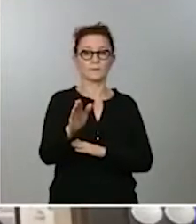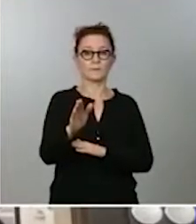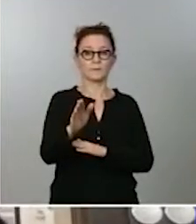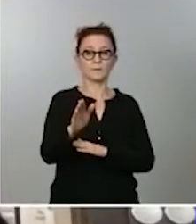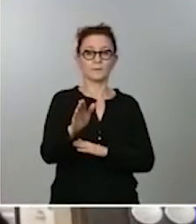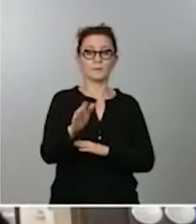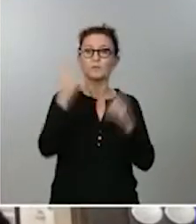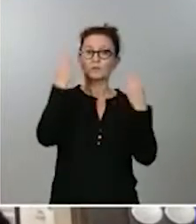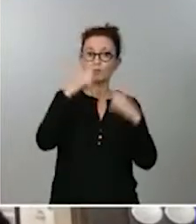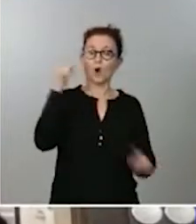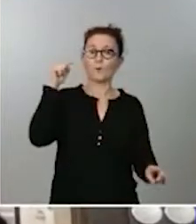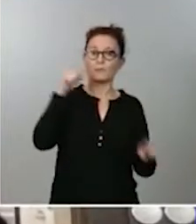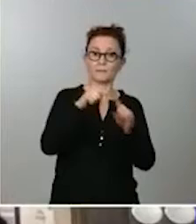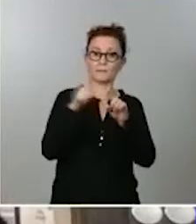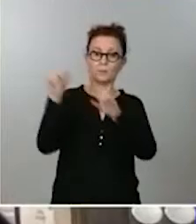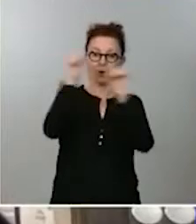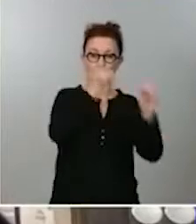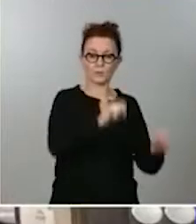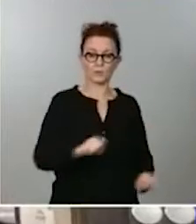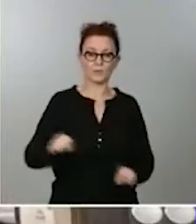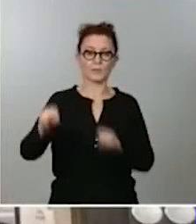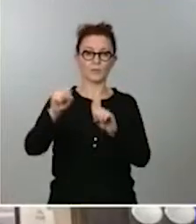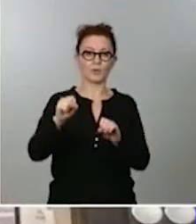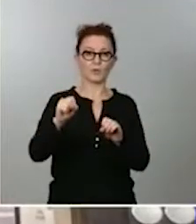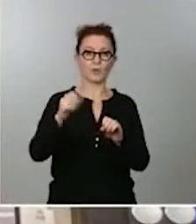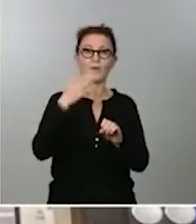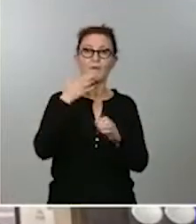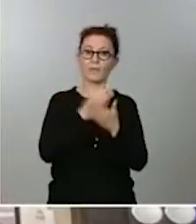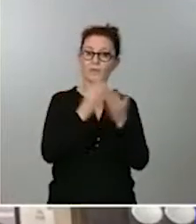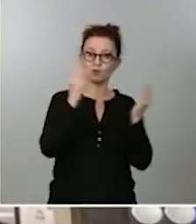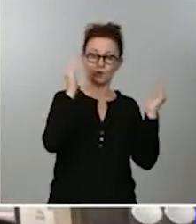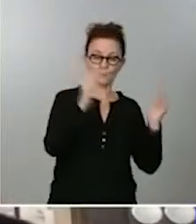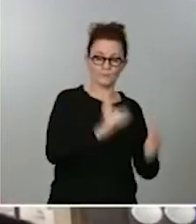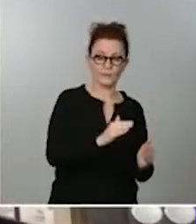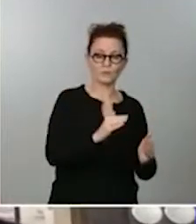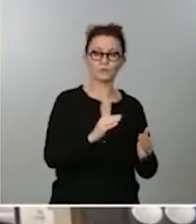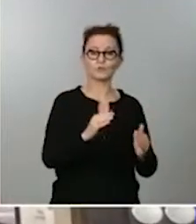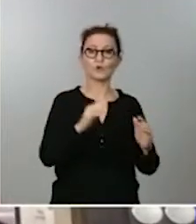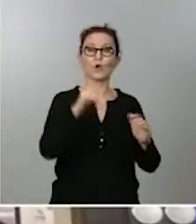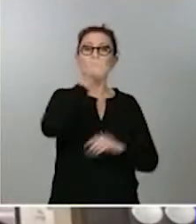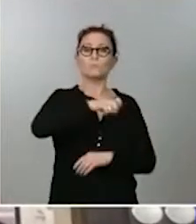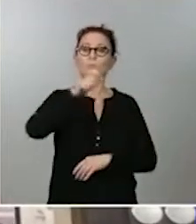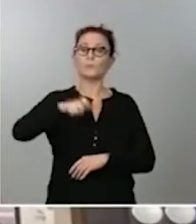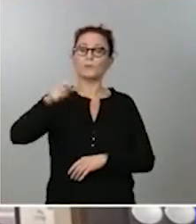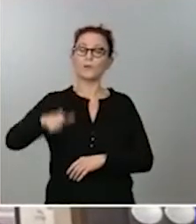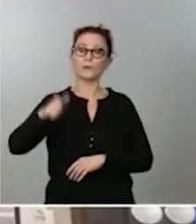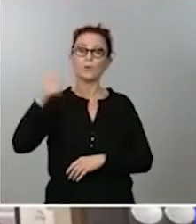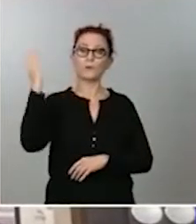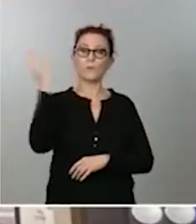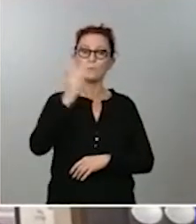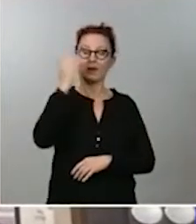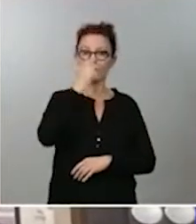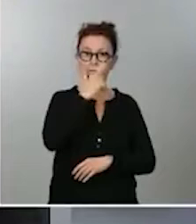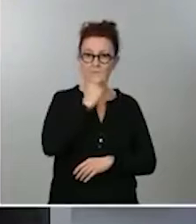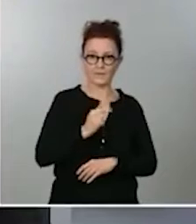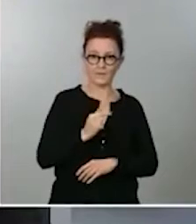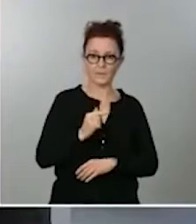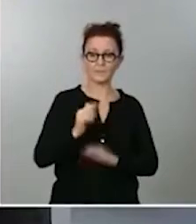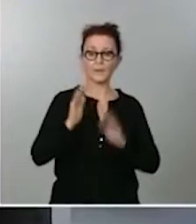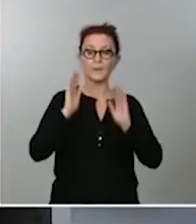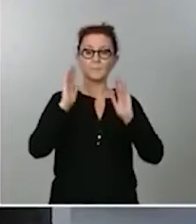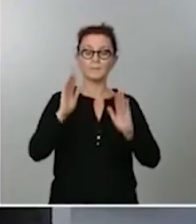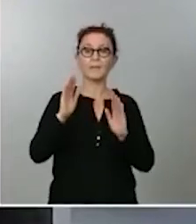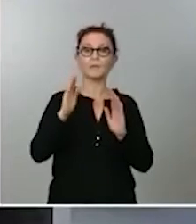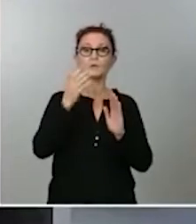a los menores a la población vulnerable, pero ¿cómo se comprende si las medidas no incluyen los